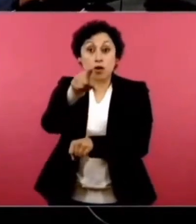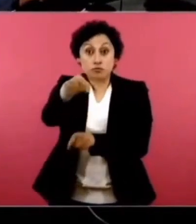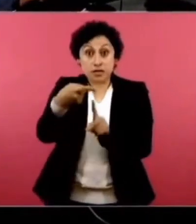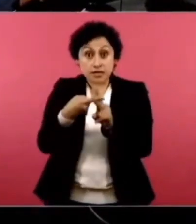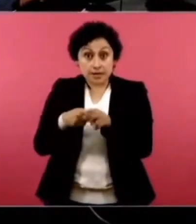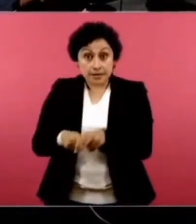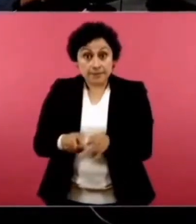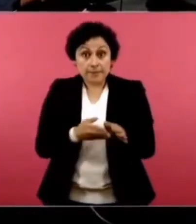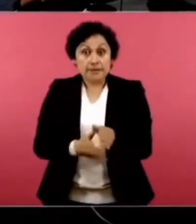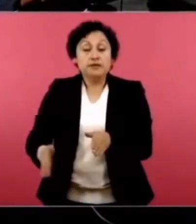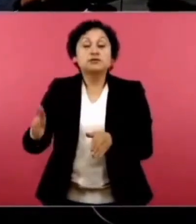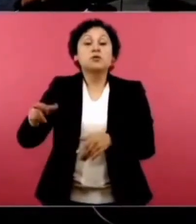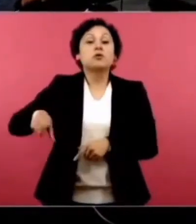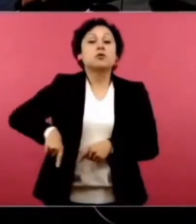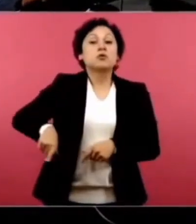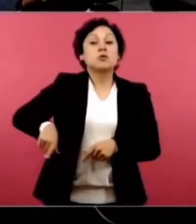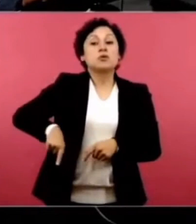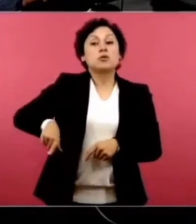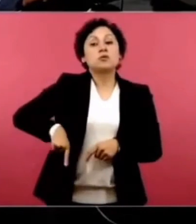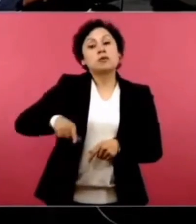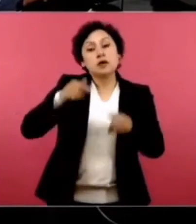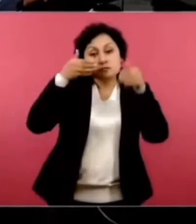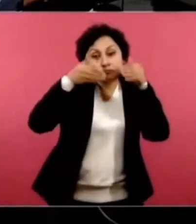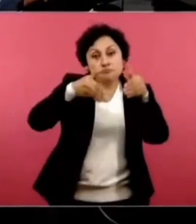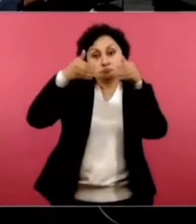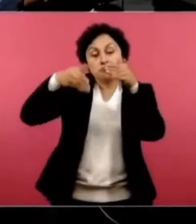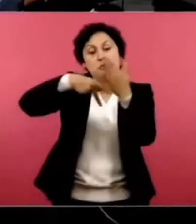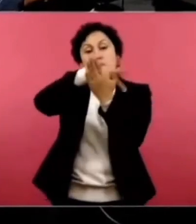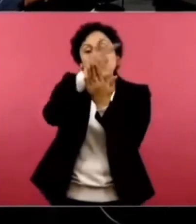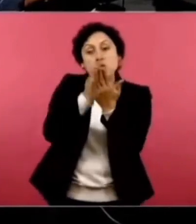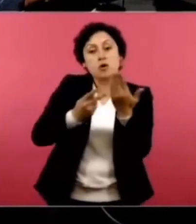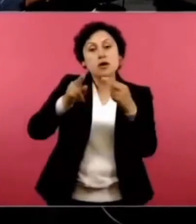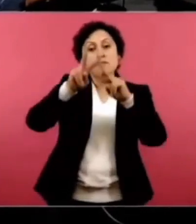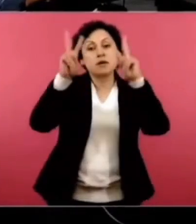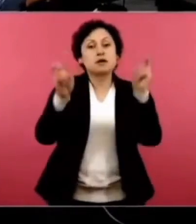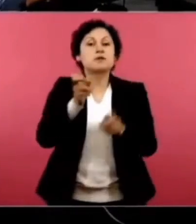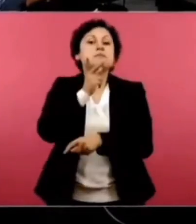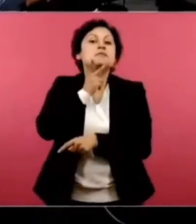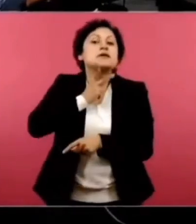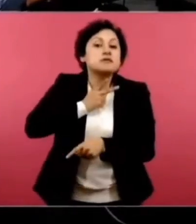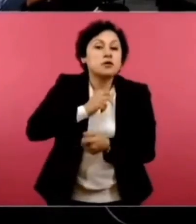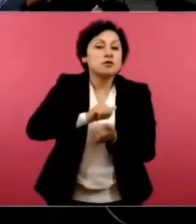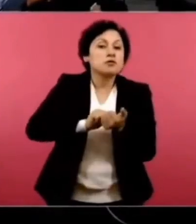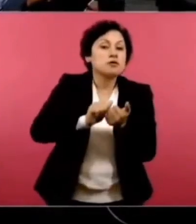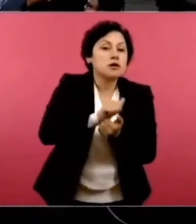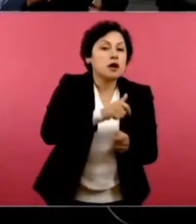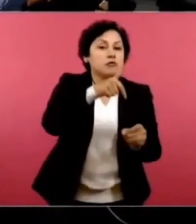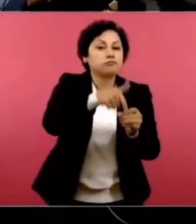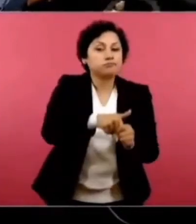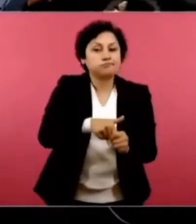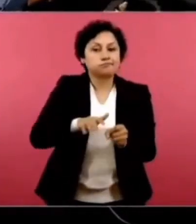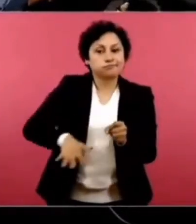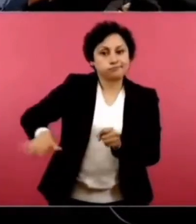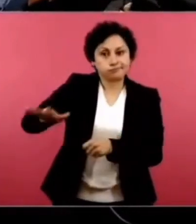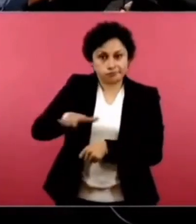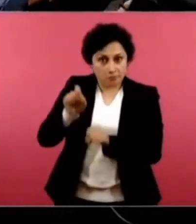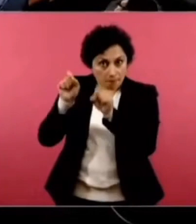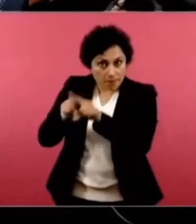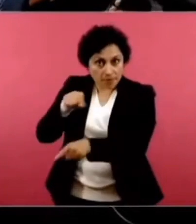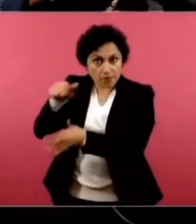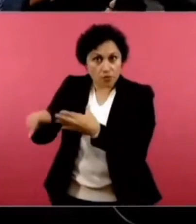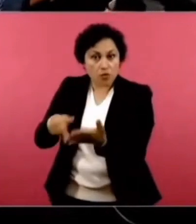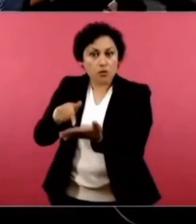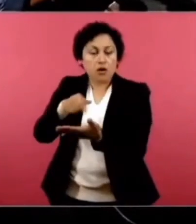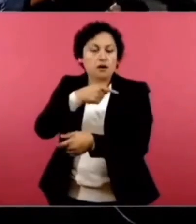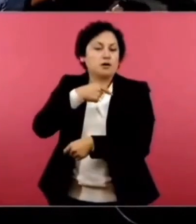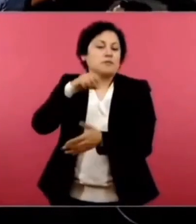todos los programas de desarrollo del petróleo y hidrocarburos en la región. En este caso hemos seguido todo lo que se ha hecho en